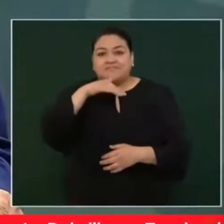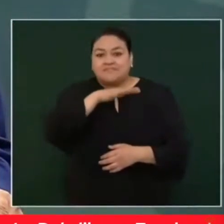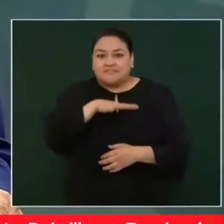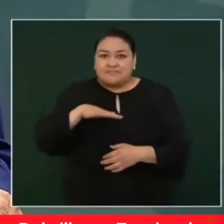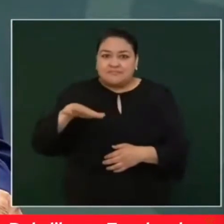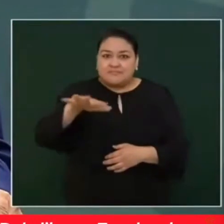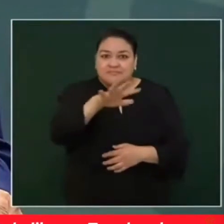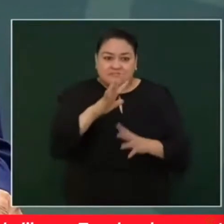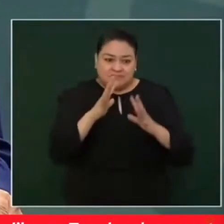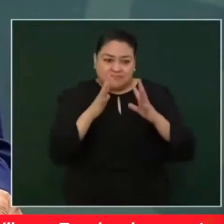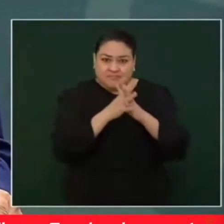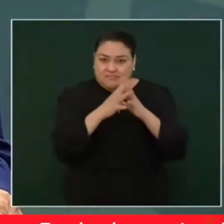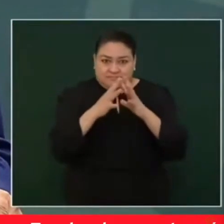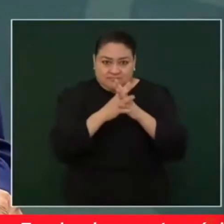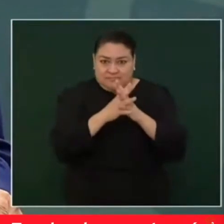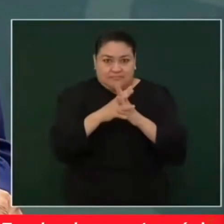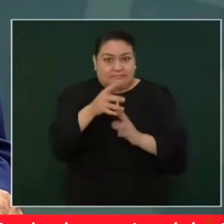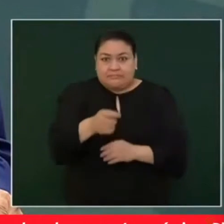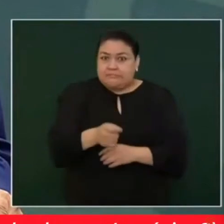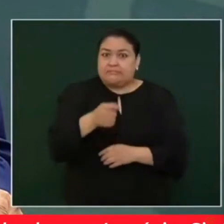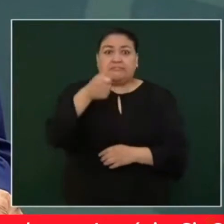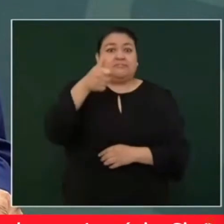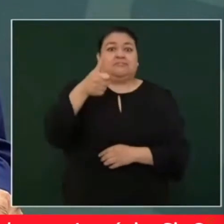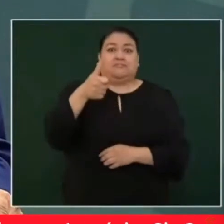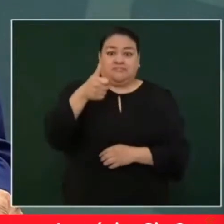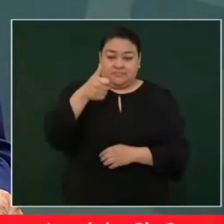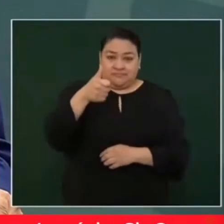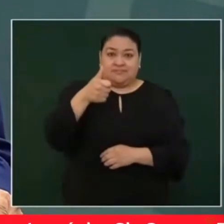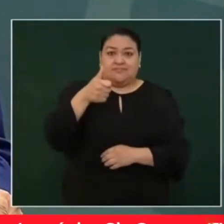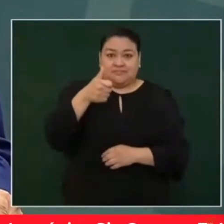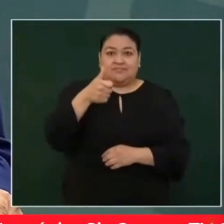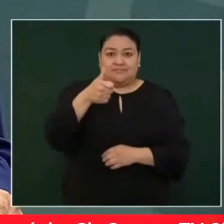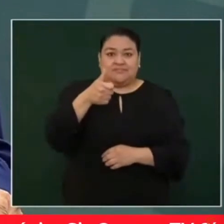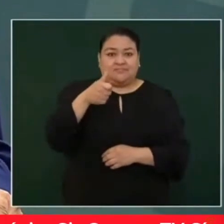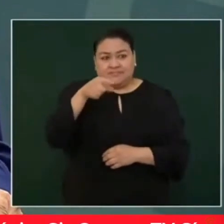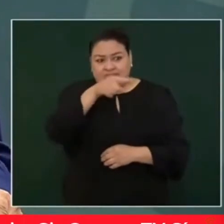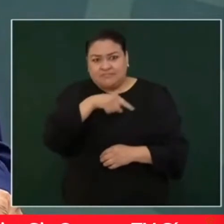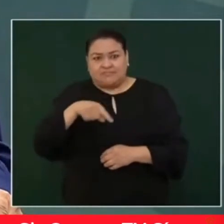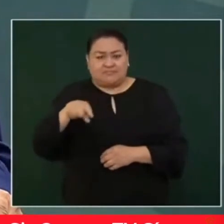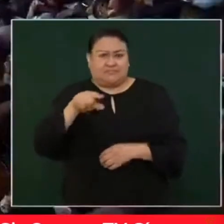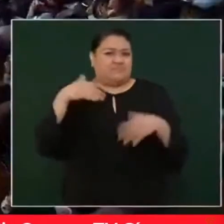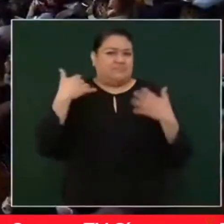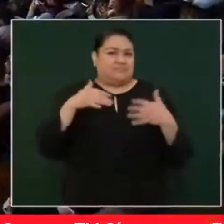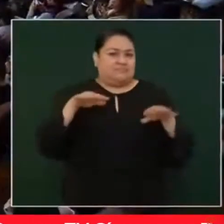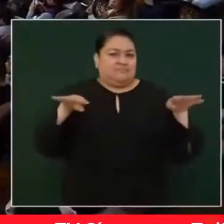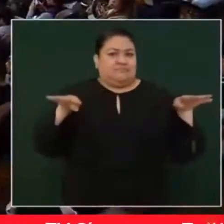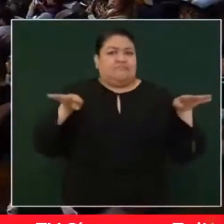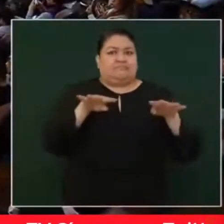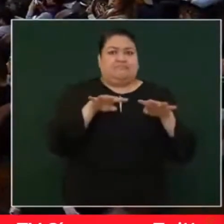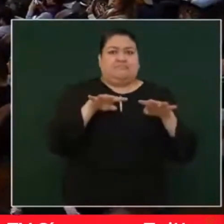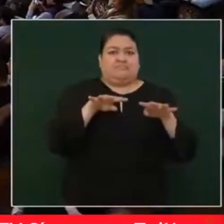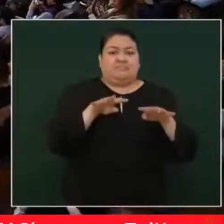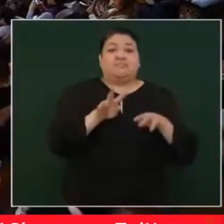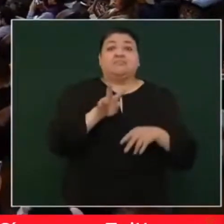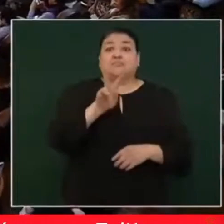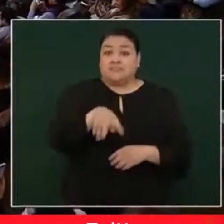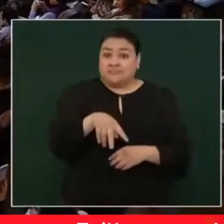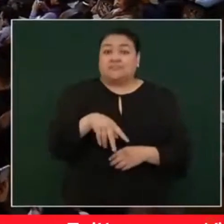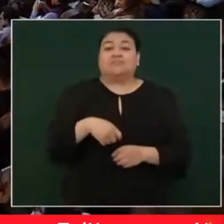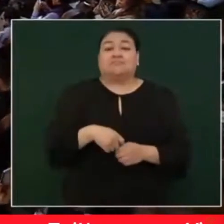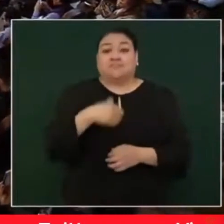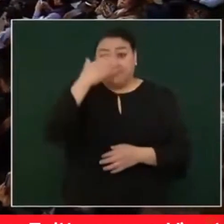encuentro militar de importancia. Fue un